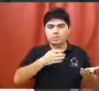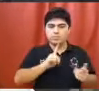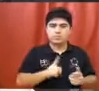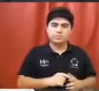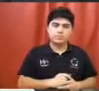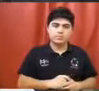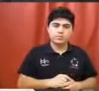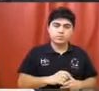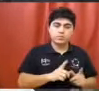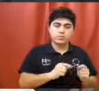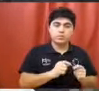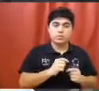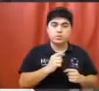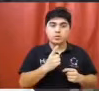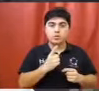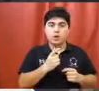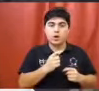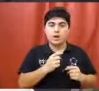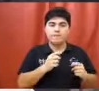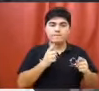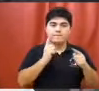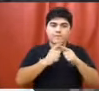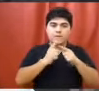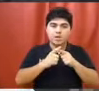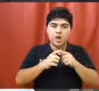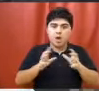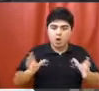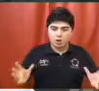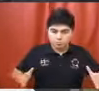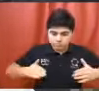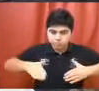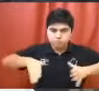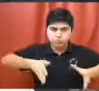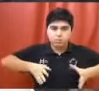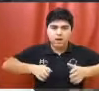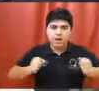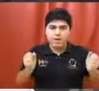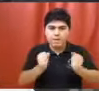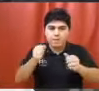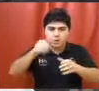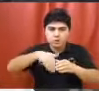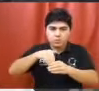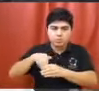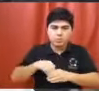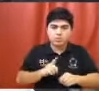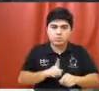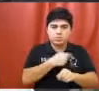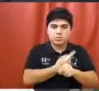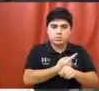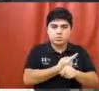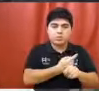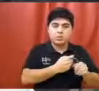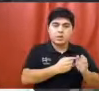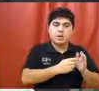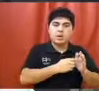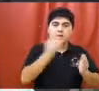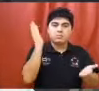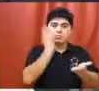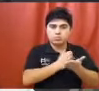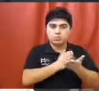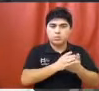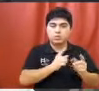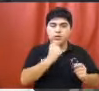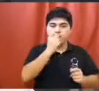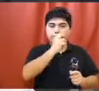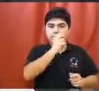Se prohíben las fiestas con conservadora o cualquier otro recipiente contenedor. Sanciones. Artículo 22.